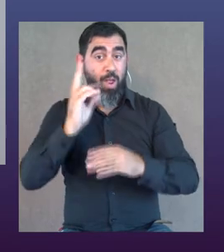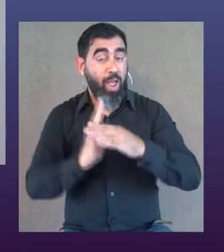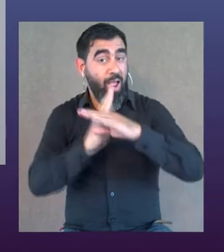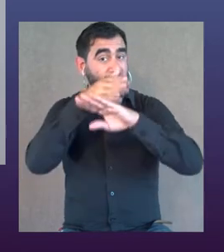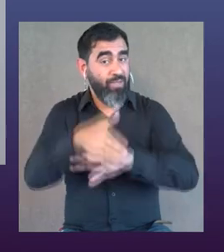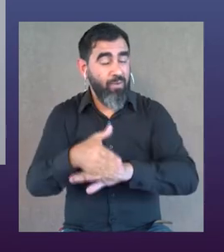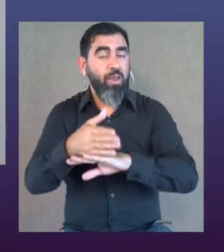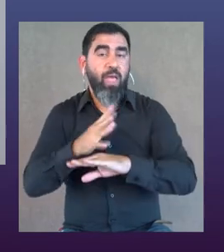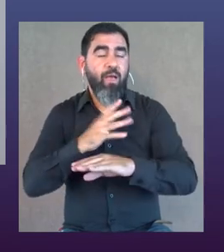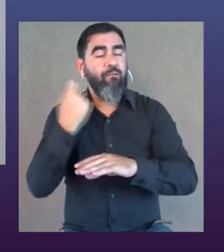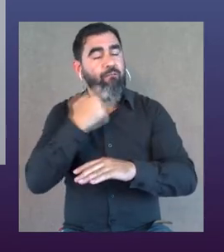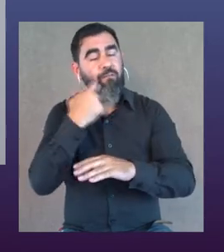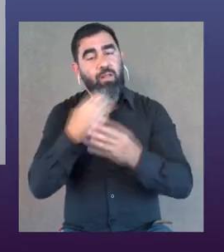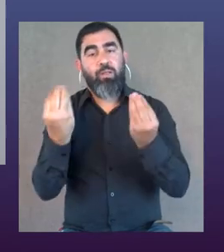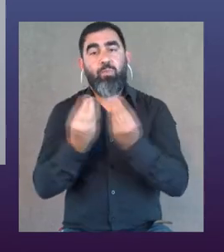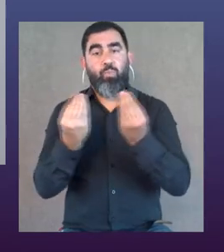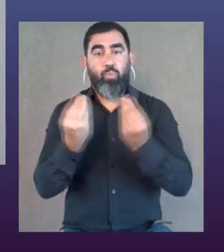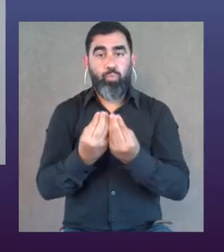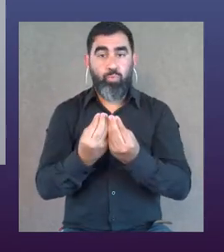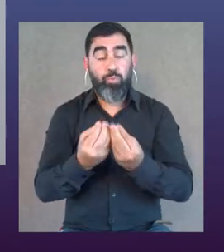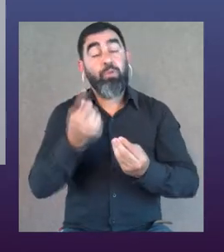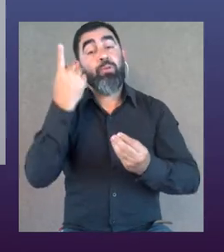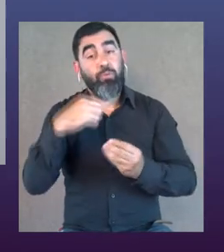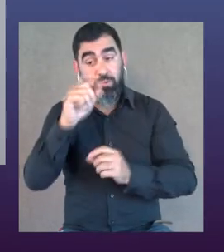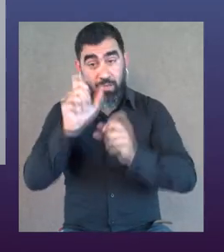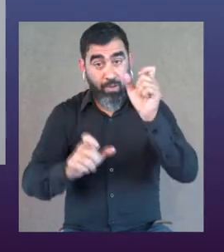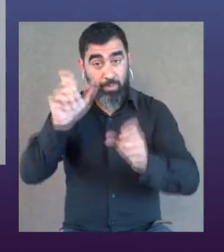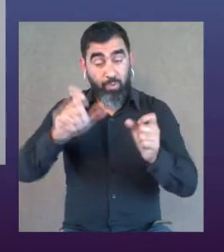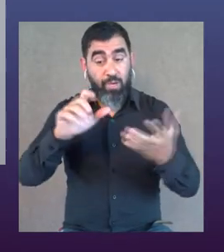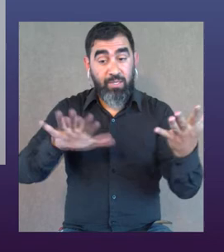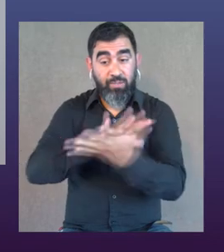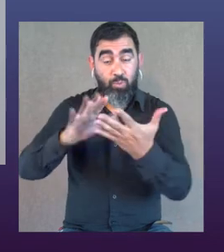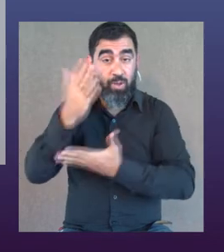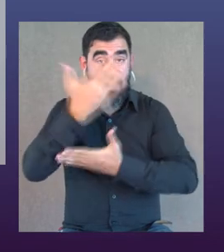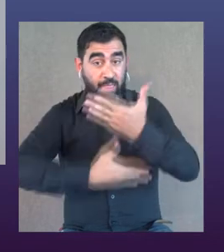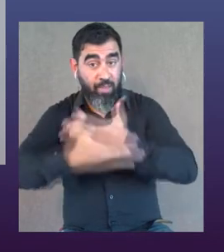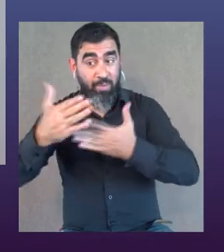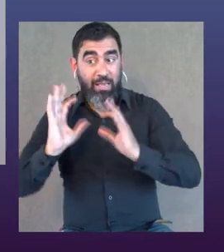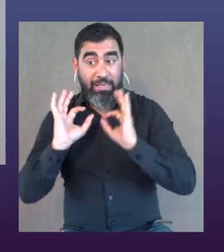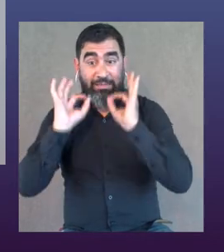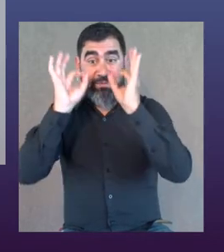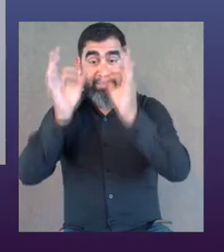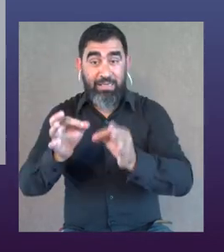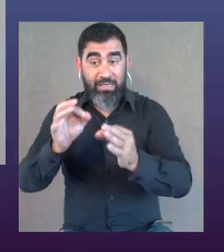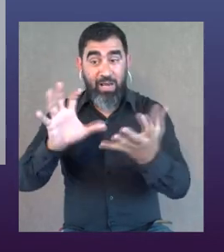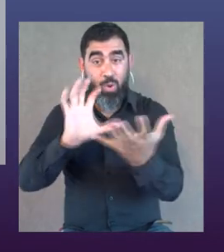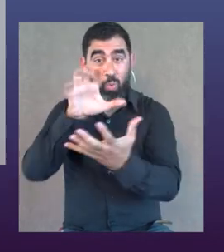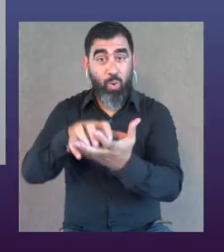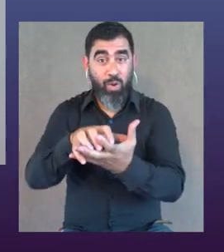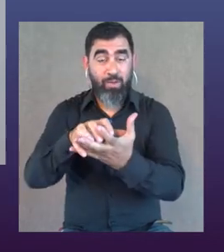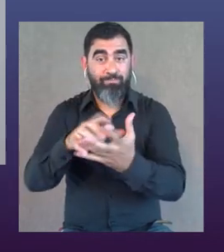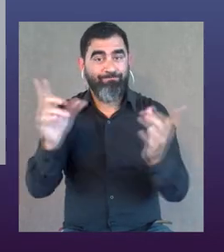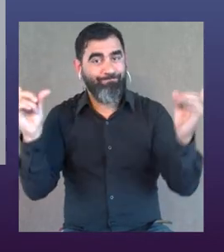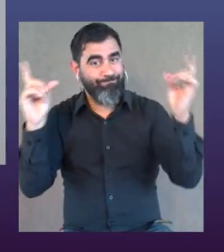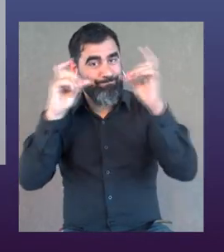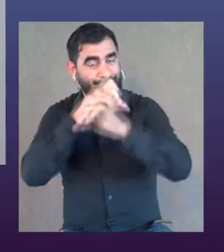Montevideo y en Uruguay accesible todavía es muy débil. Entonces, las personas en situaciones de discapacidad para llegar a los centros